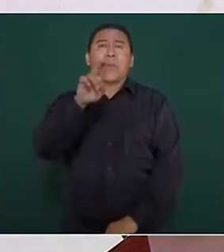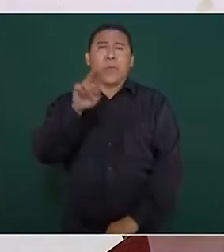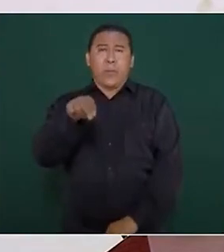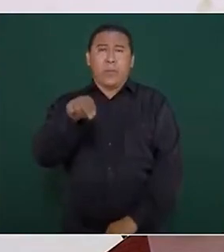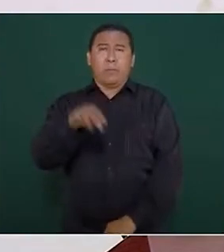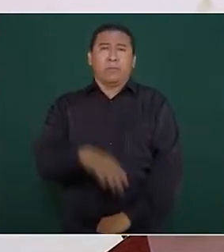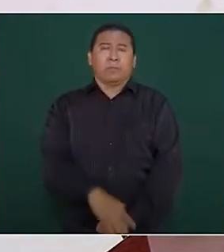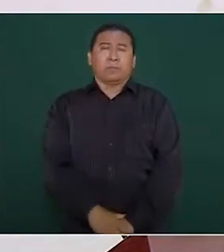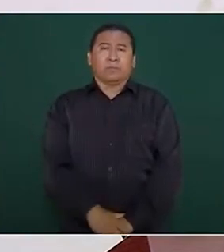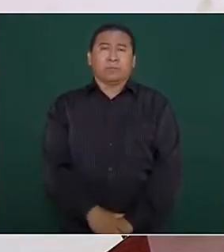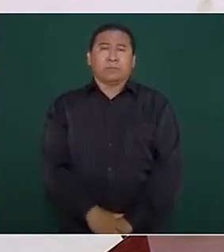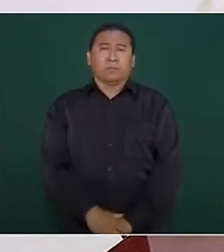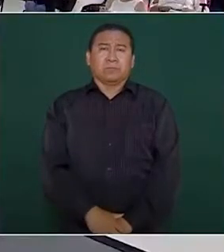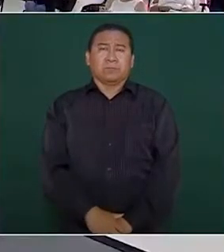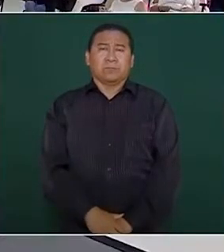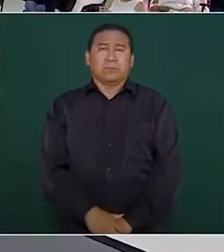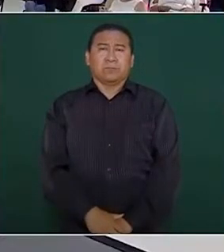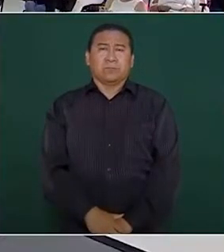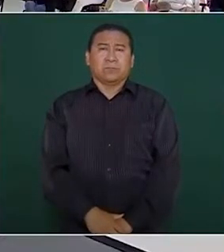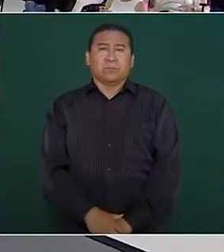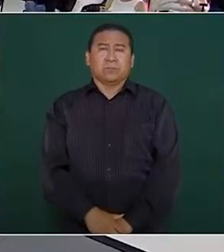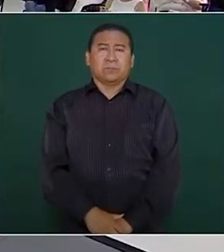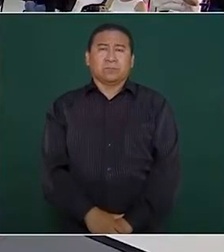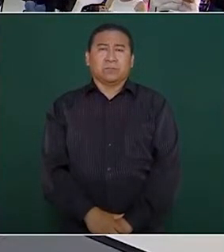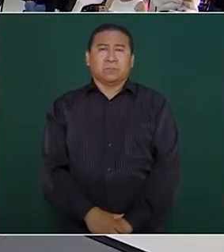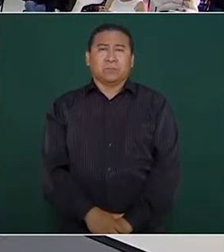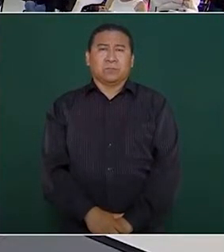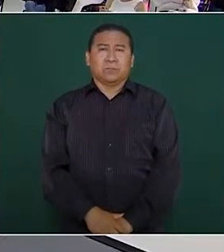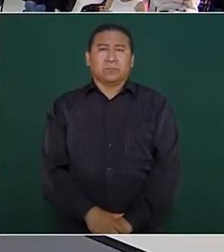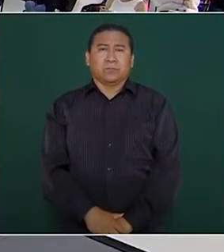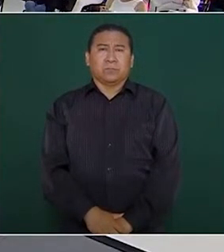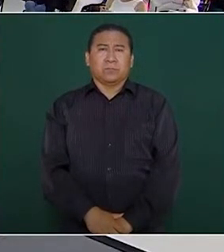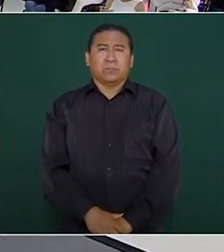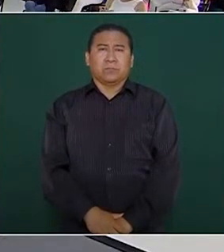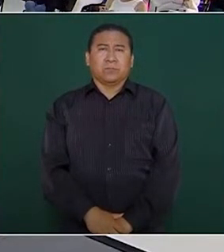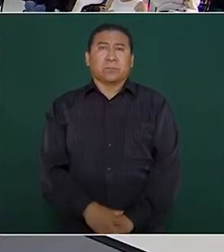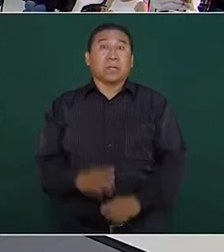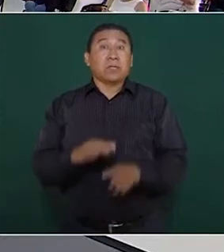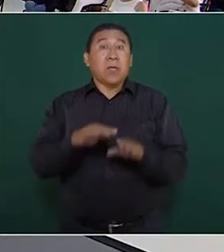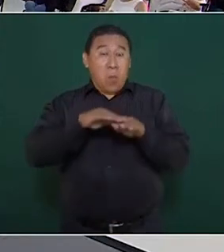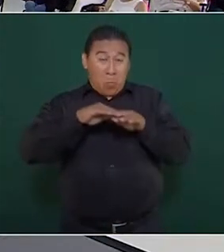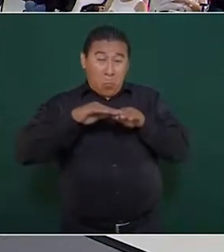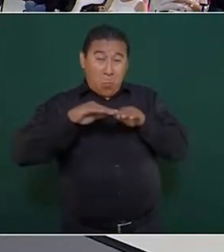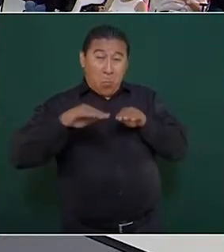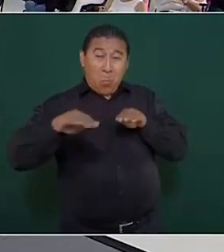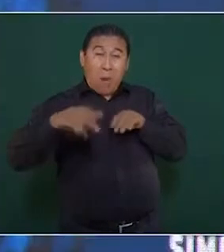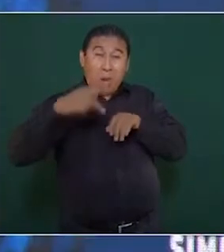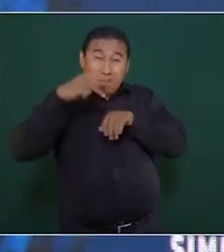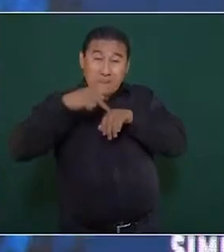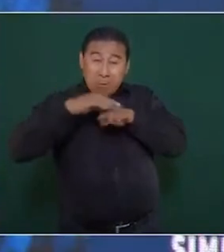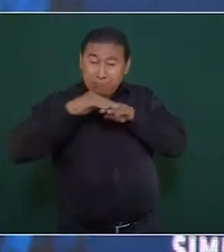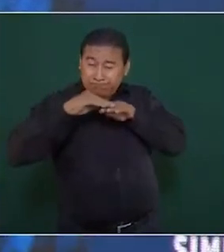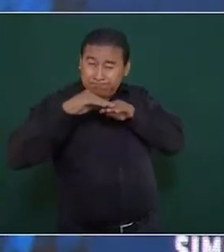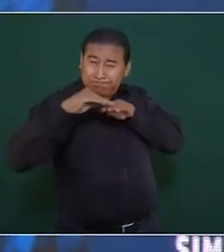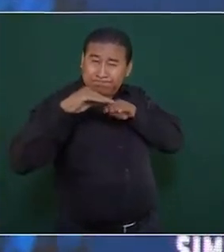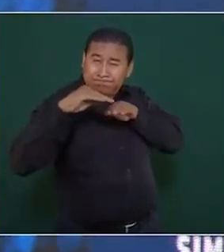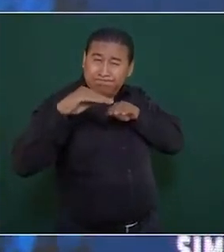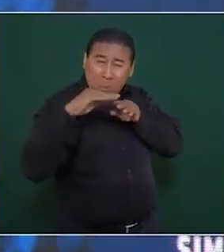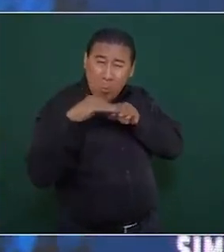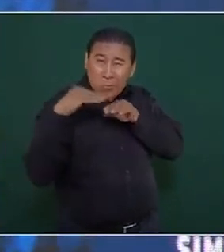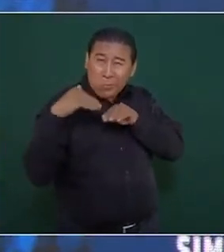y se va a pavimentar con concreto hidráulico